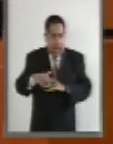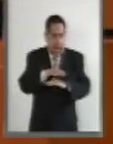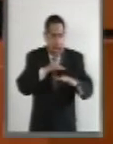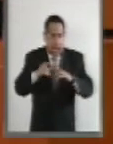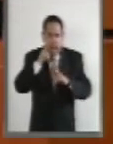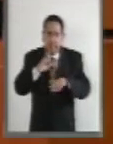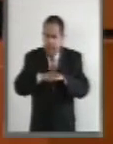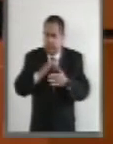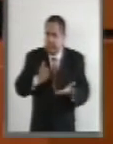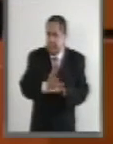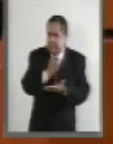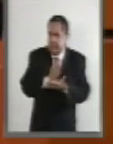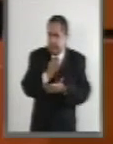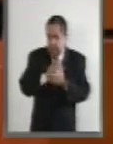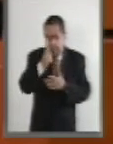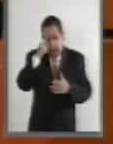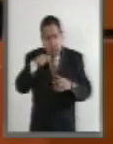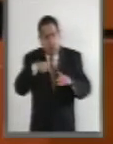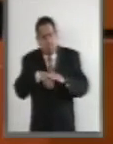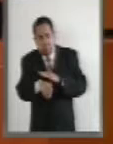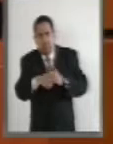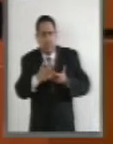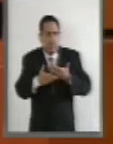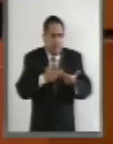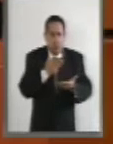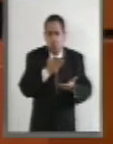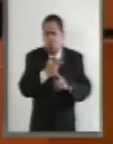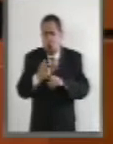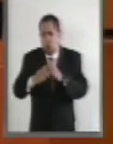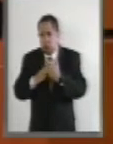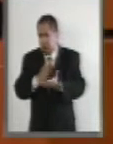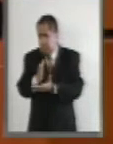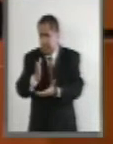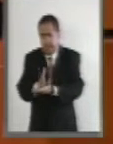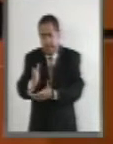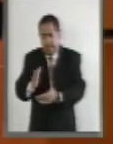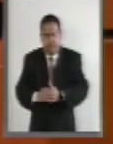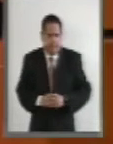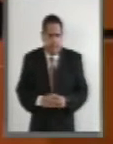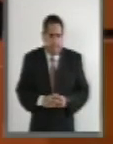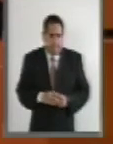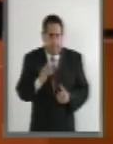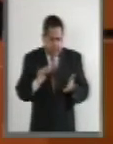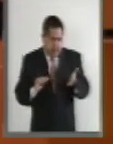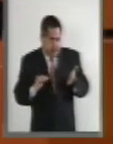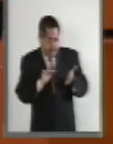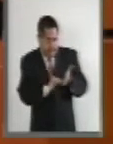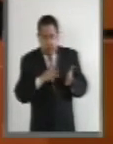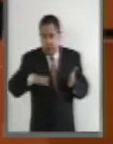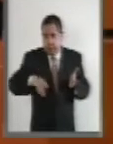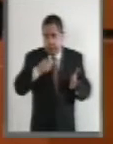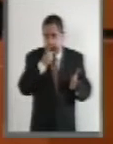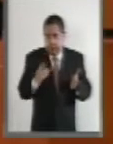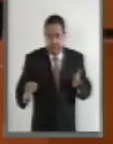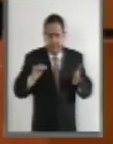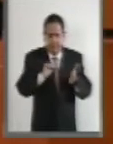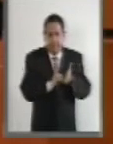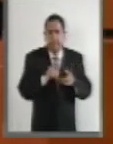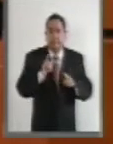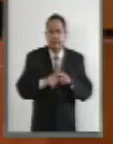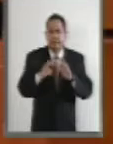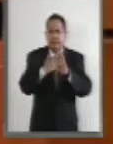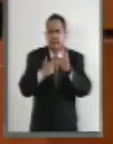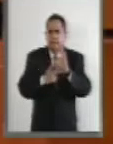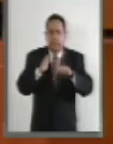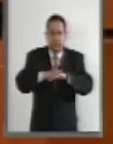accesibilidad a determinados bienes y servicios. Así, el capítulo aludido es una normatividad